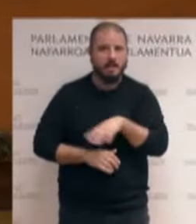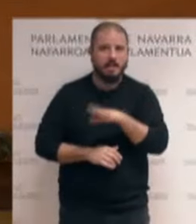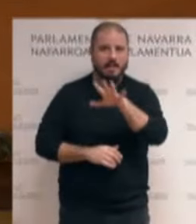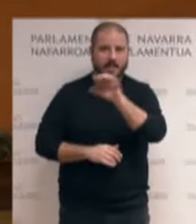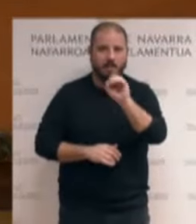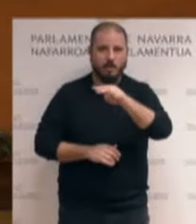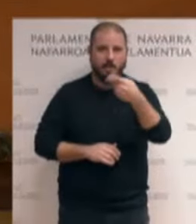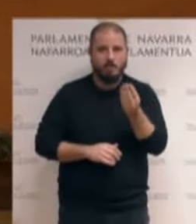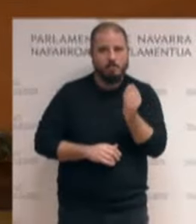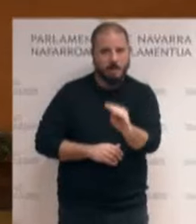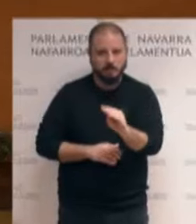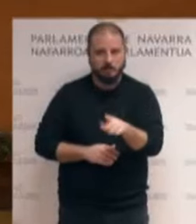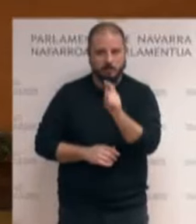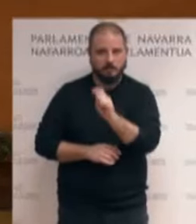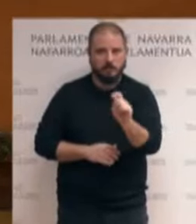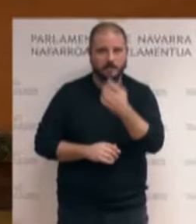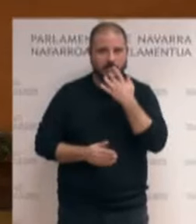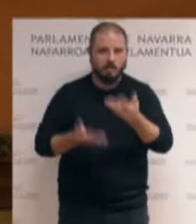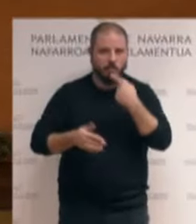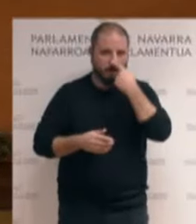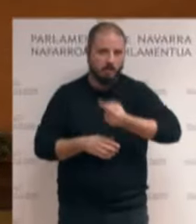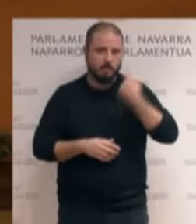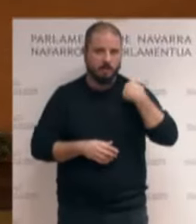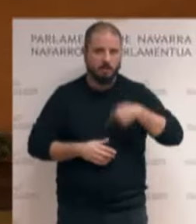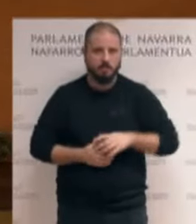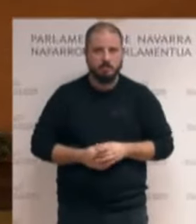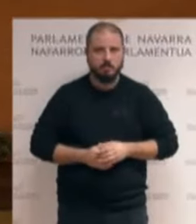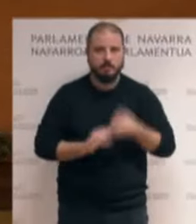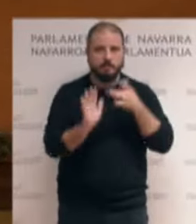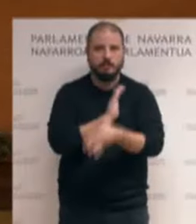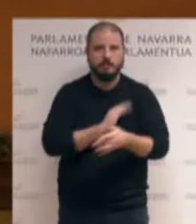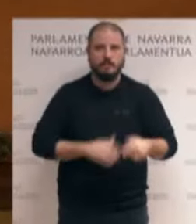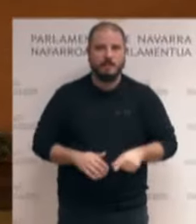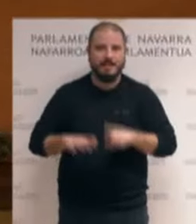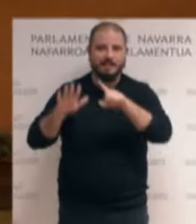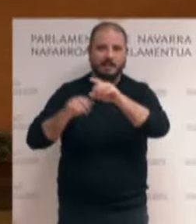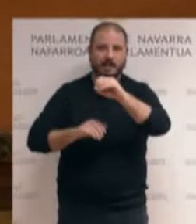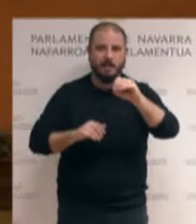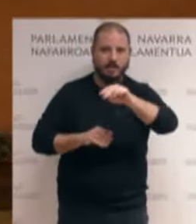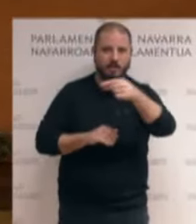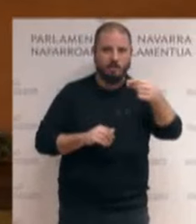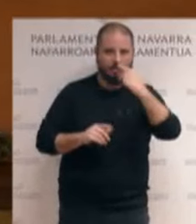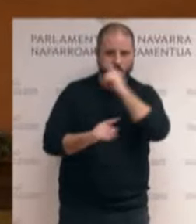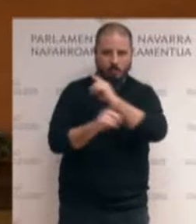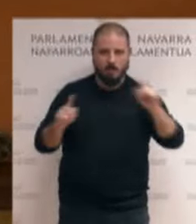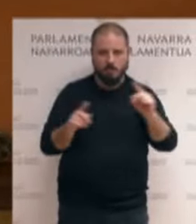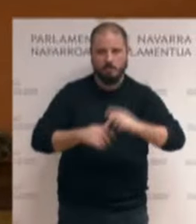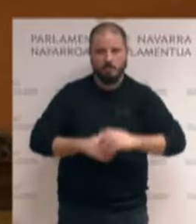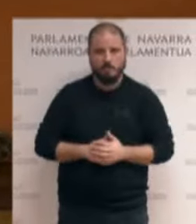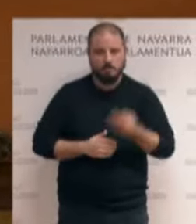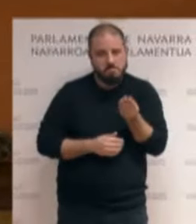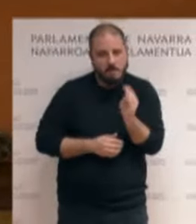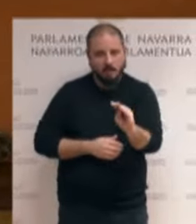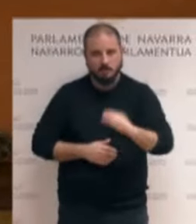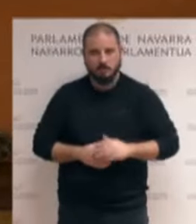euros más al mes que el año pasado. Es decir, 600 euros más al año. ¿A